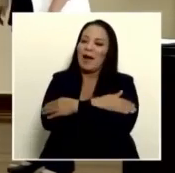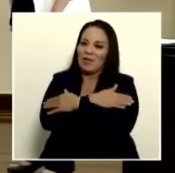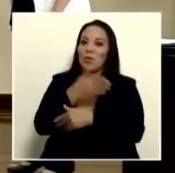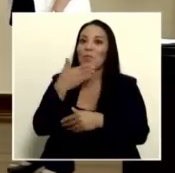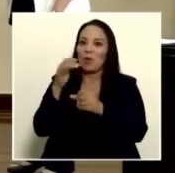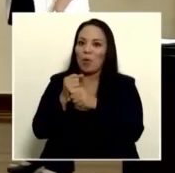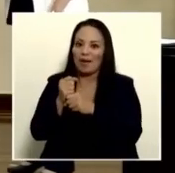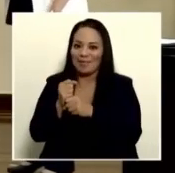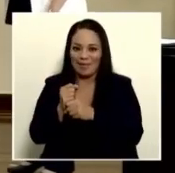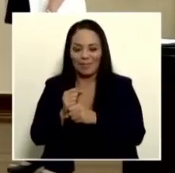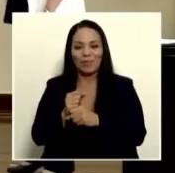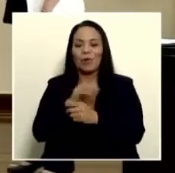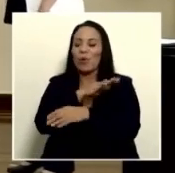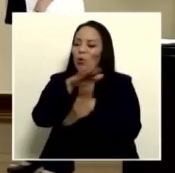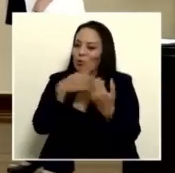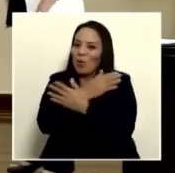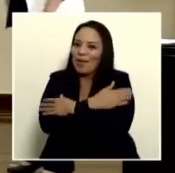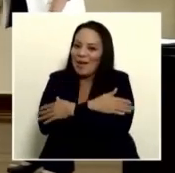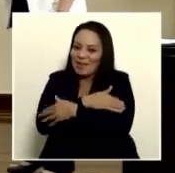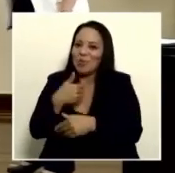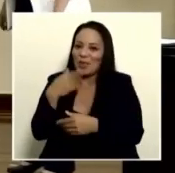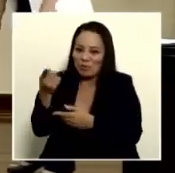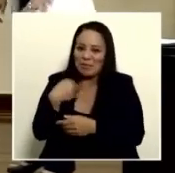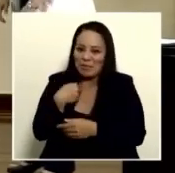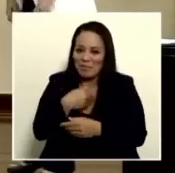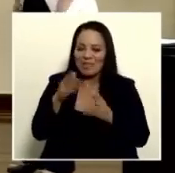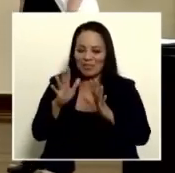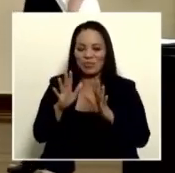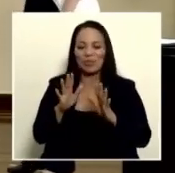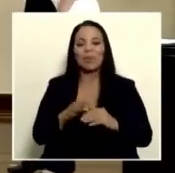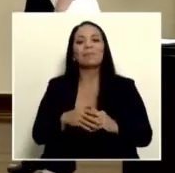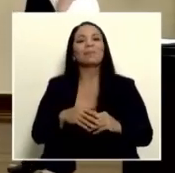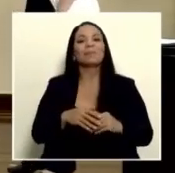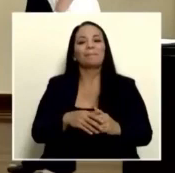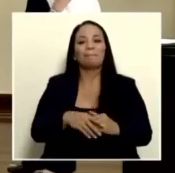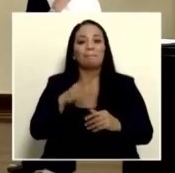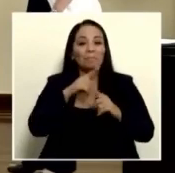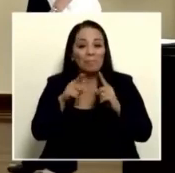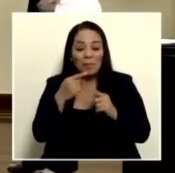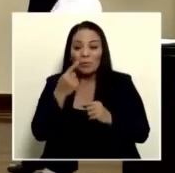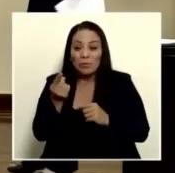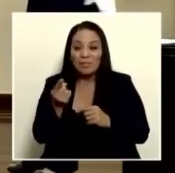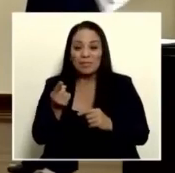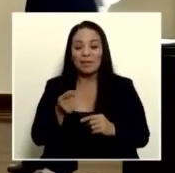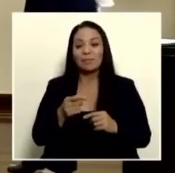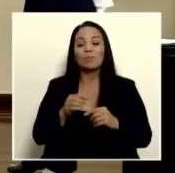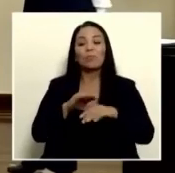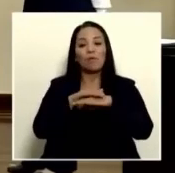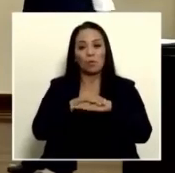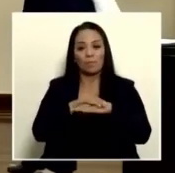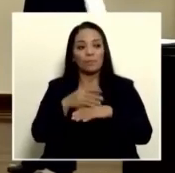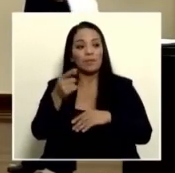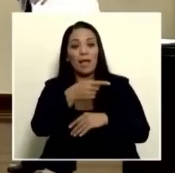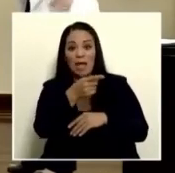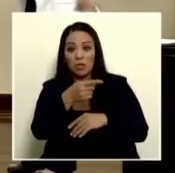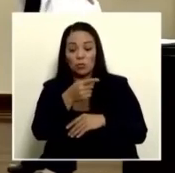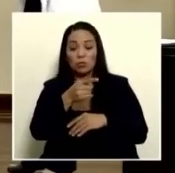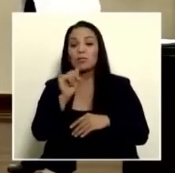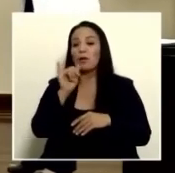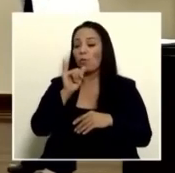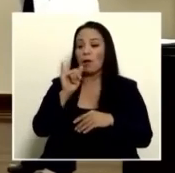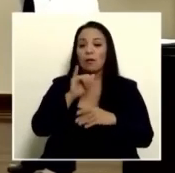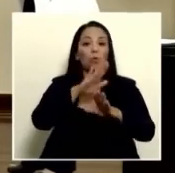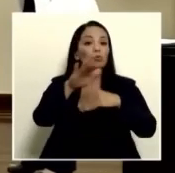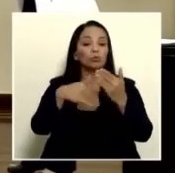tengo ministro con todo el cariño que le tengo ministro es que ellos al igual que estamos haciendo